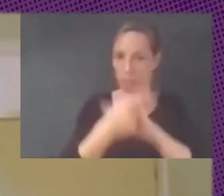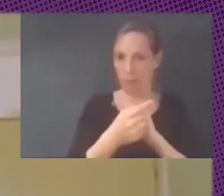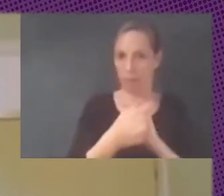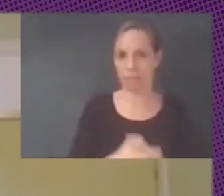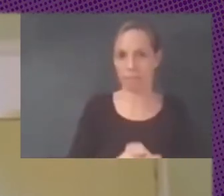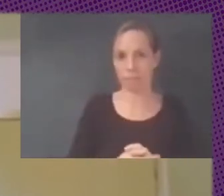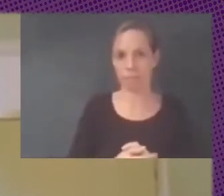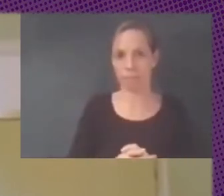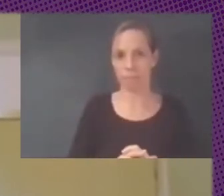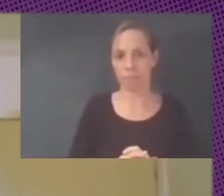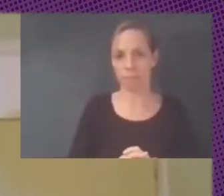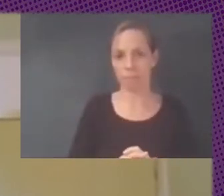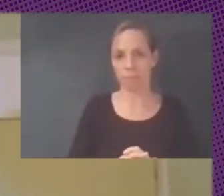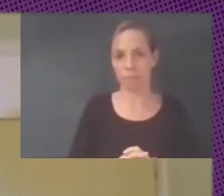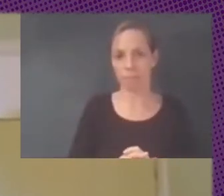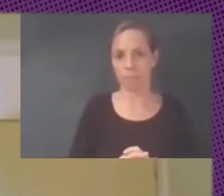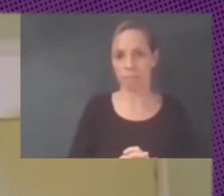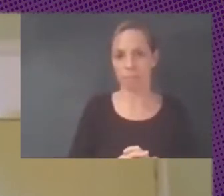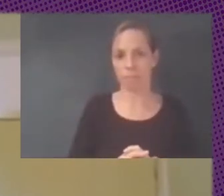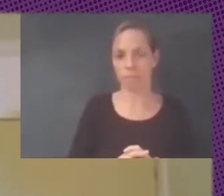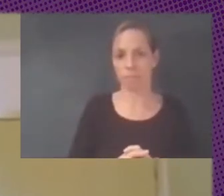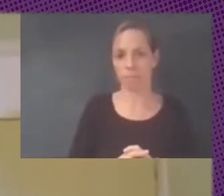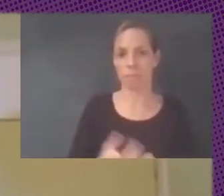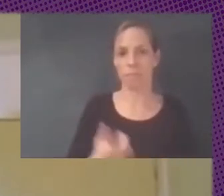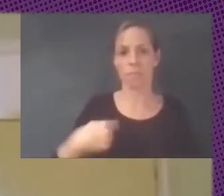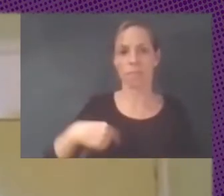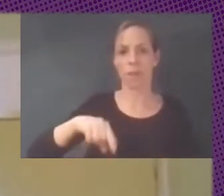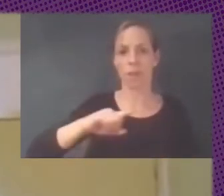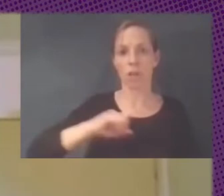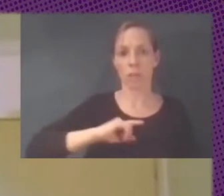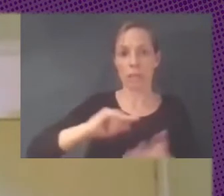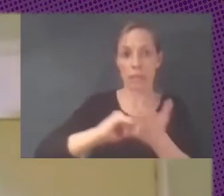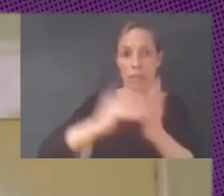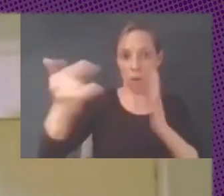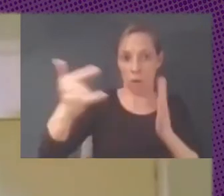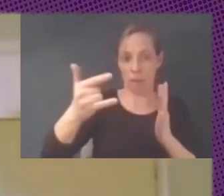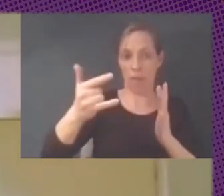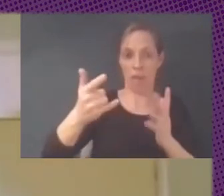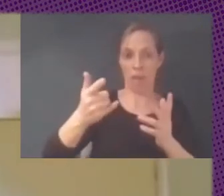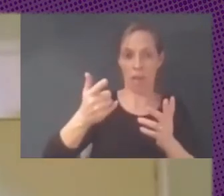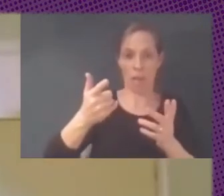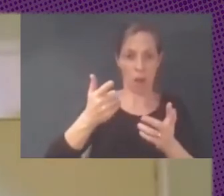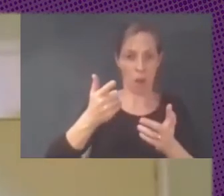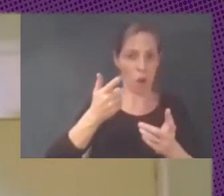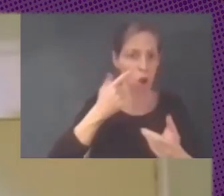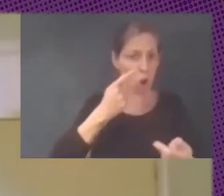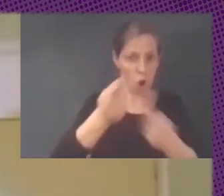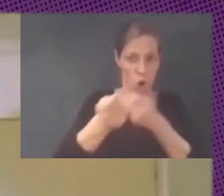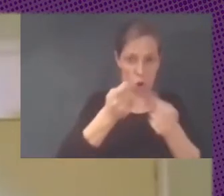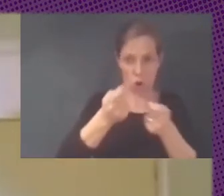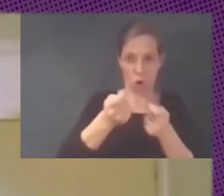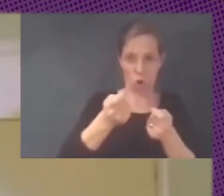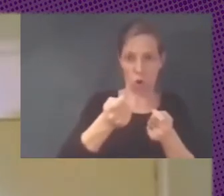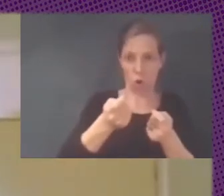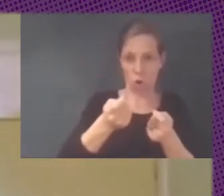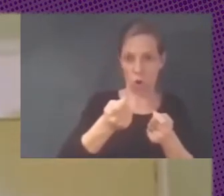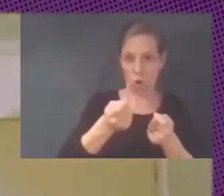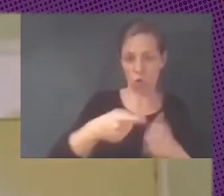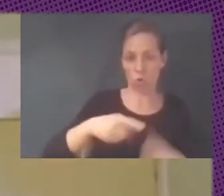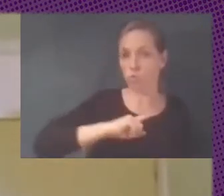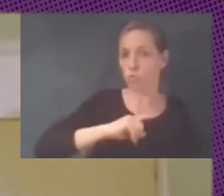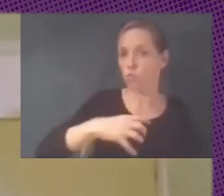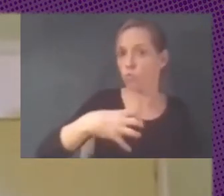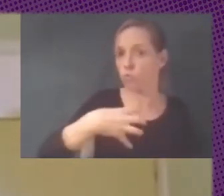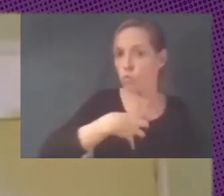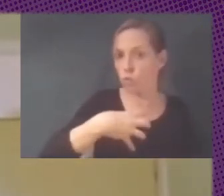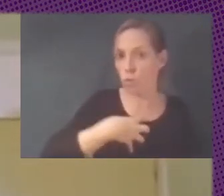nos quedar sob control de la tecnología y que ellos le